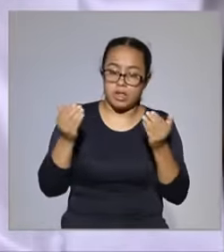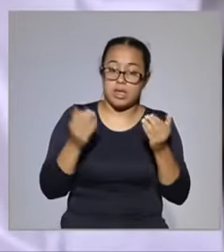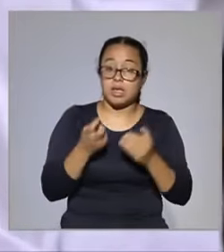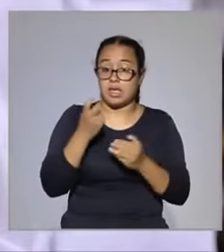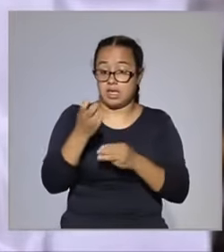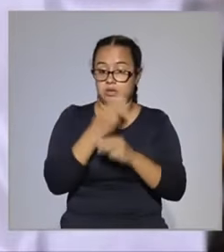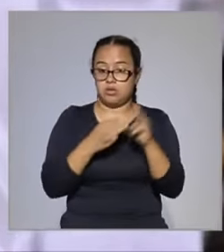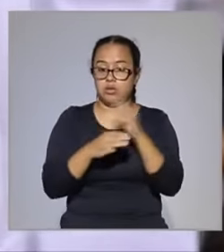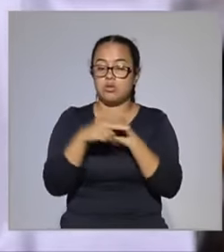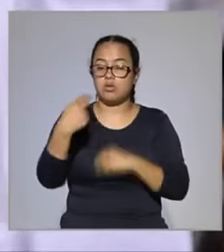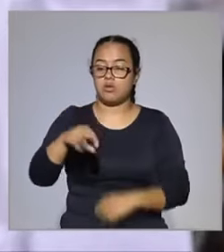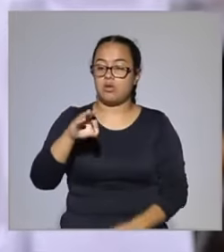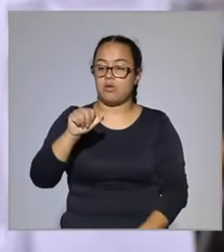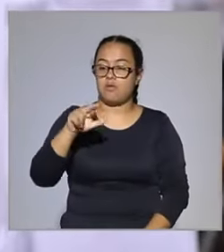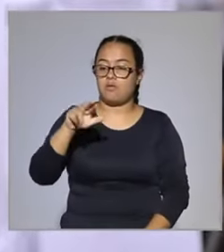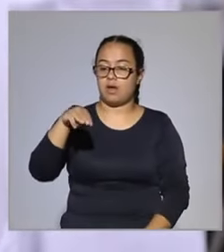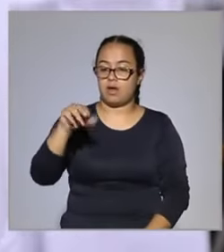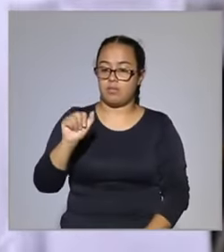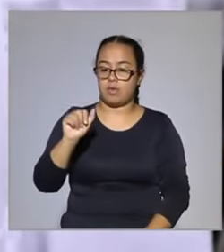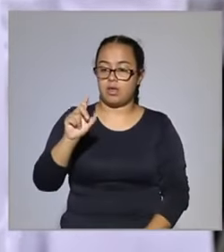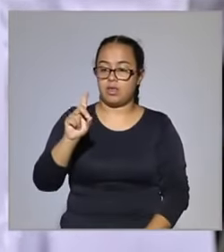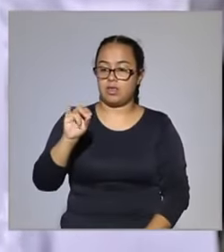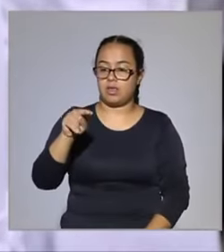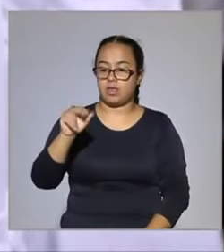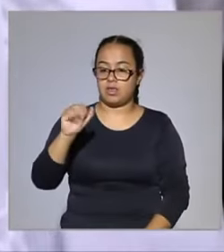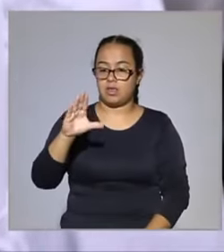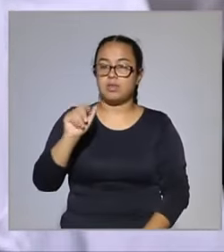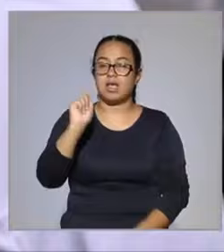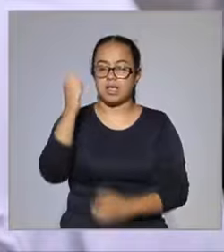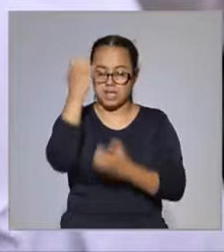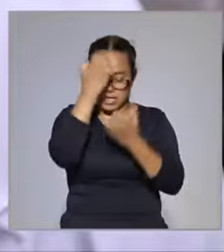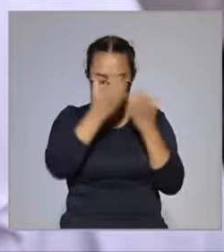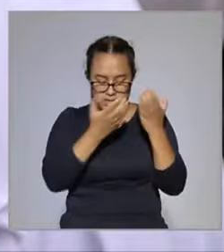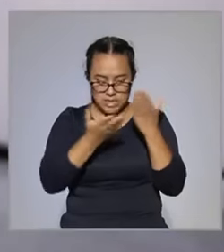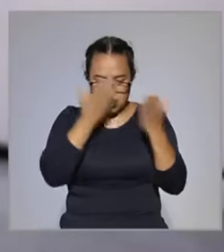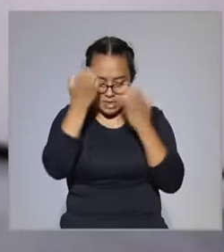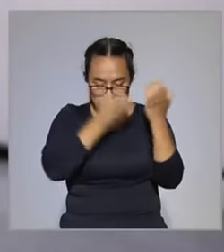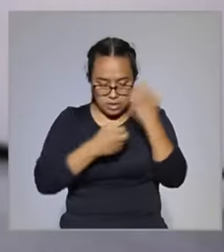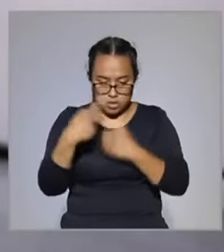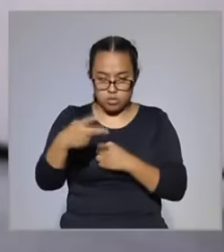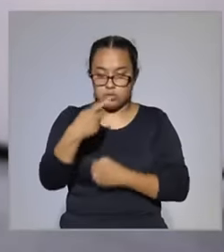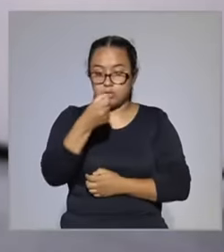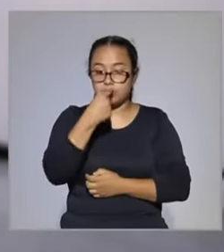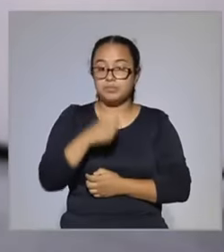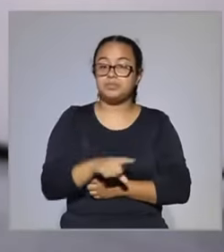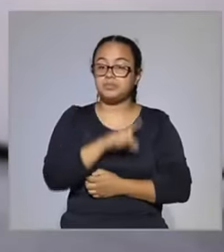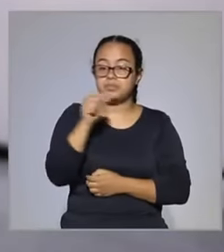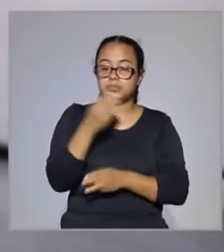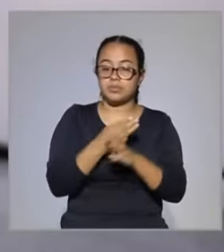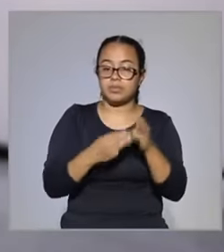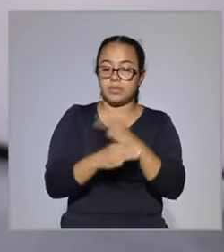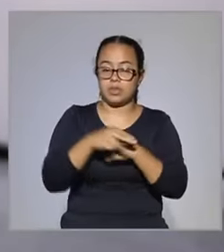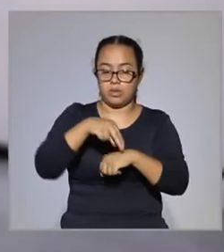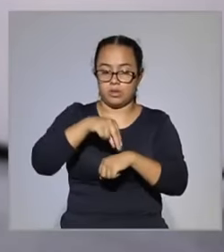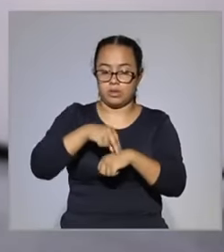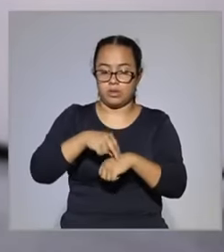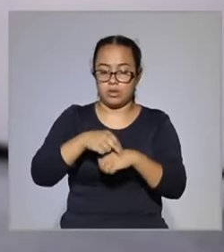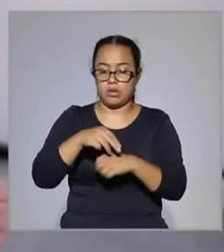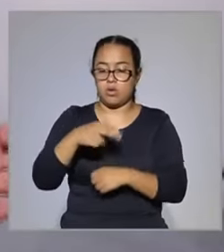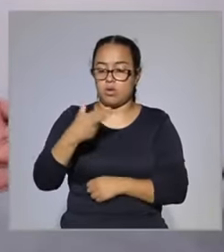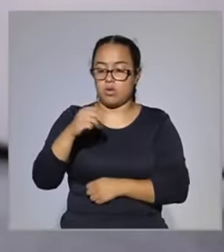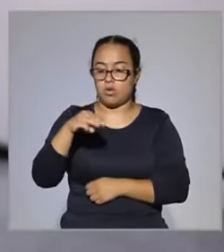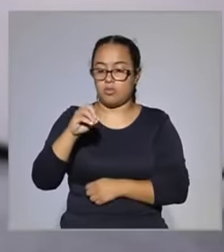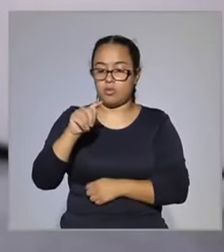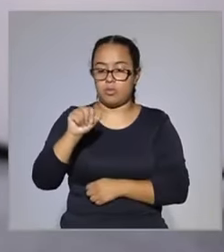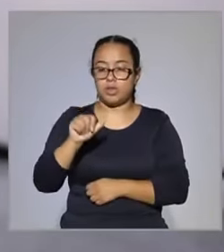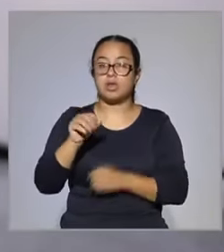materias que se llaman farmacodinamia homeopática, que es el estudio de los medicamentos. Y posteriormente, materias de clínica terapéutica homeopática,